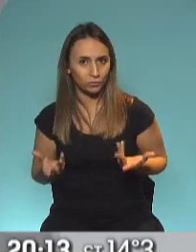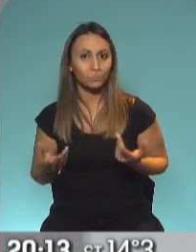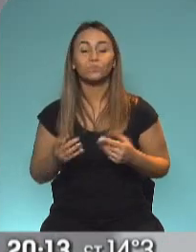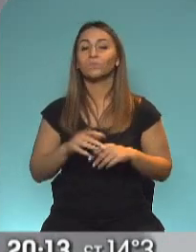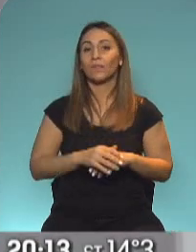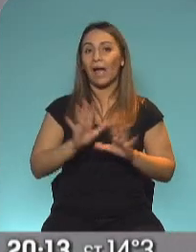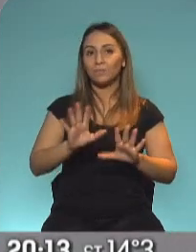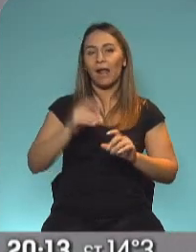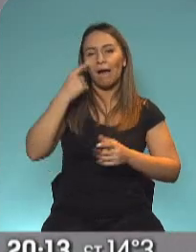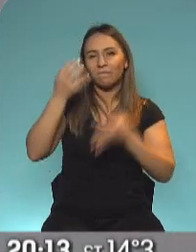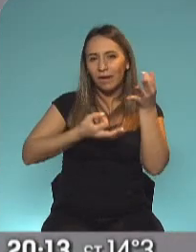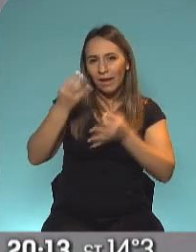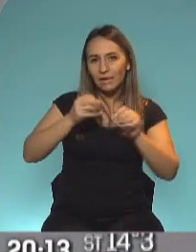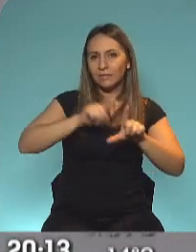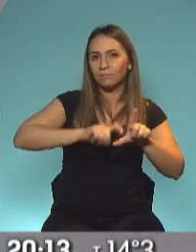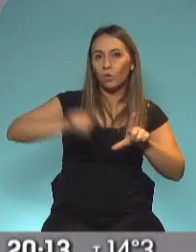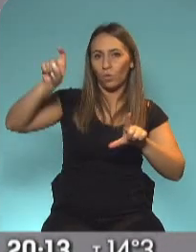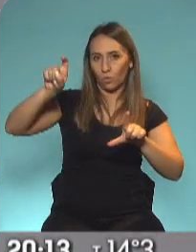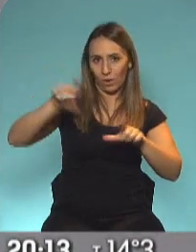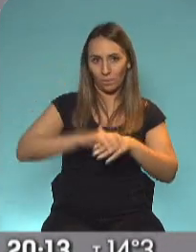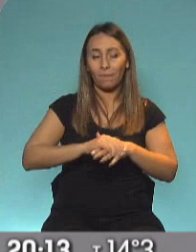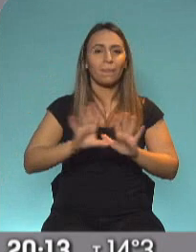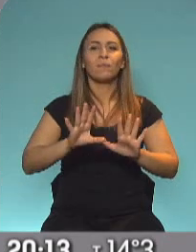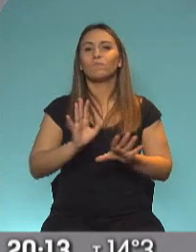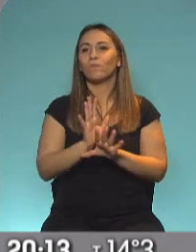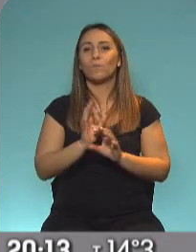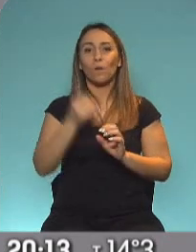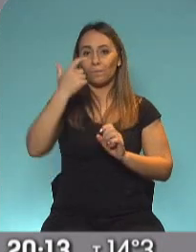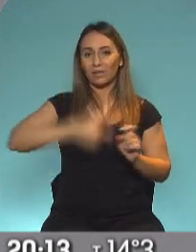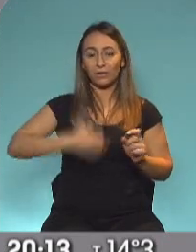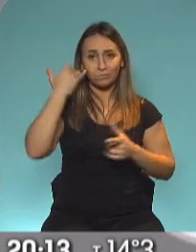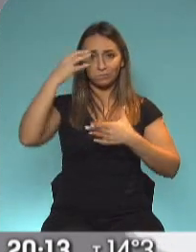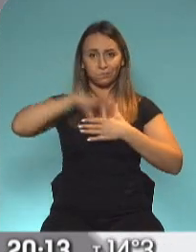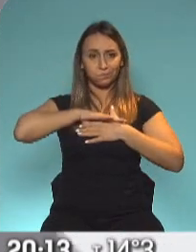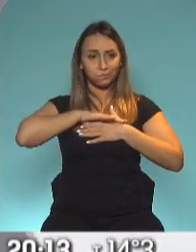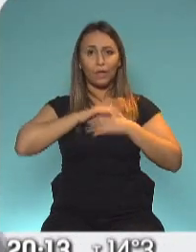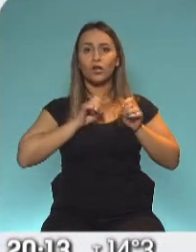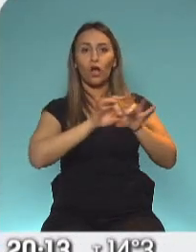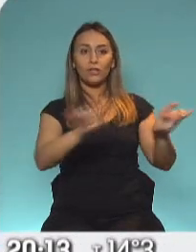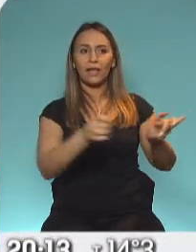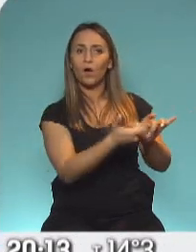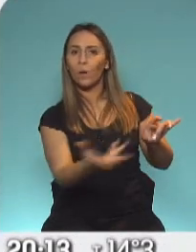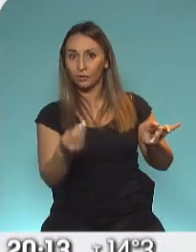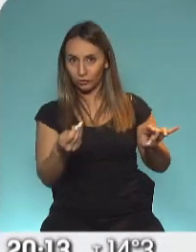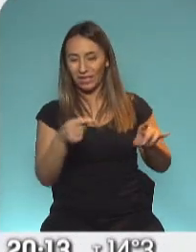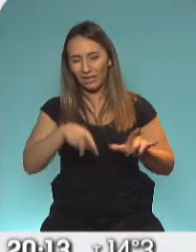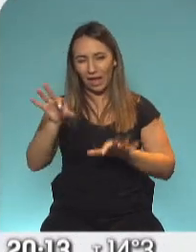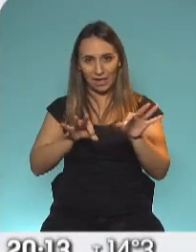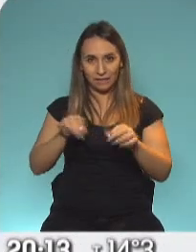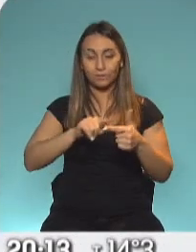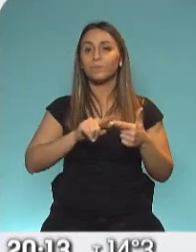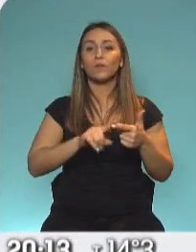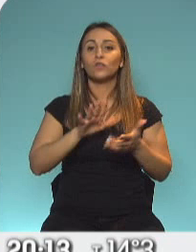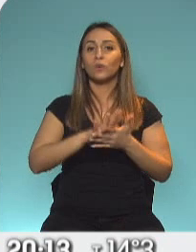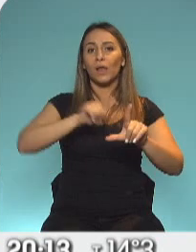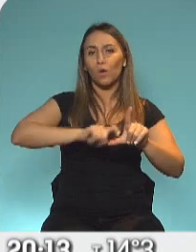Para el caso es lo mismo, ¿no? Sí. básicamente cuánto contagian los ya contagiados. Claro, bueno, entonces, nivel de ocupación de camas, ascenso de la curva, cómo